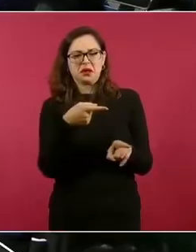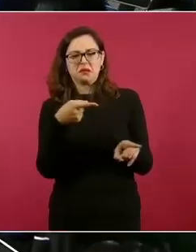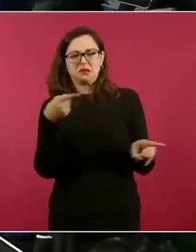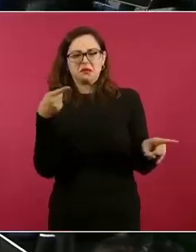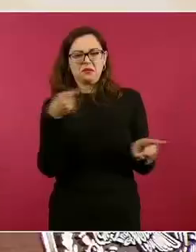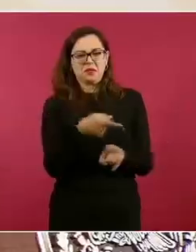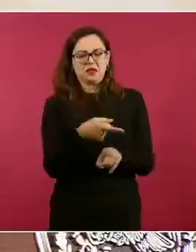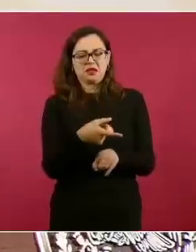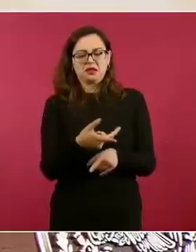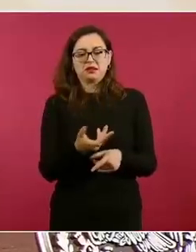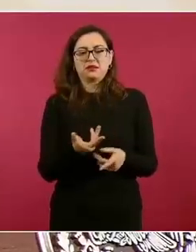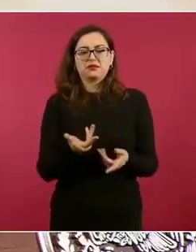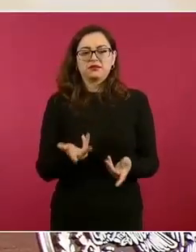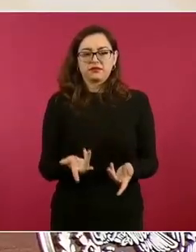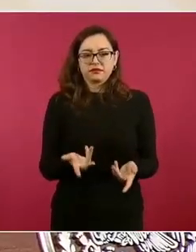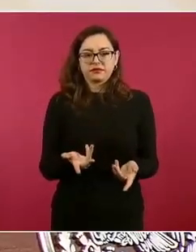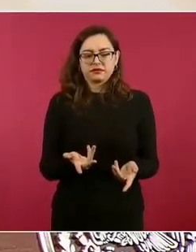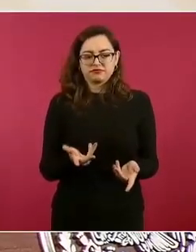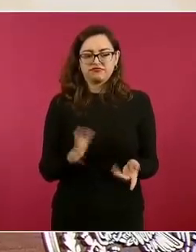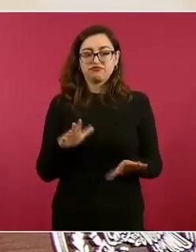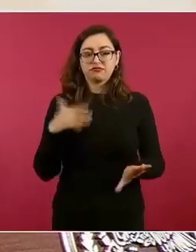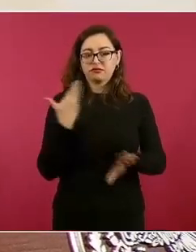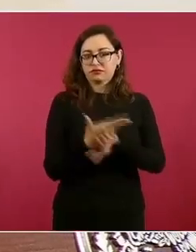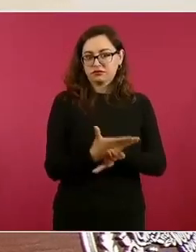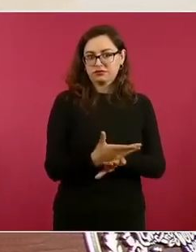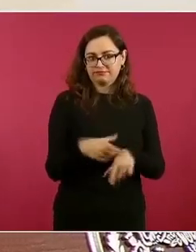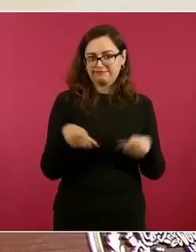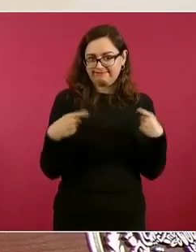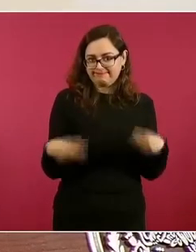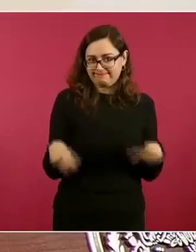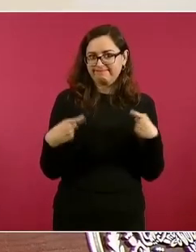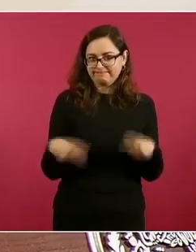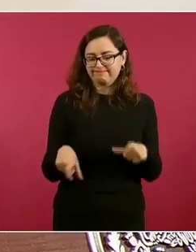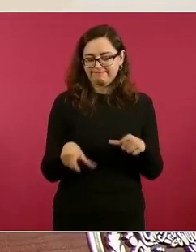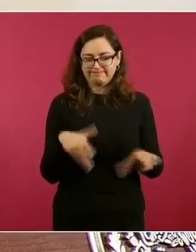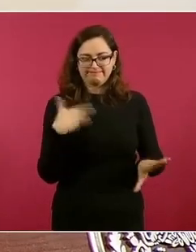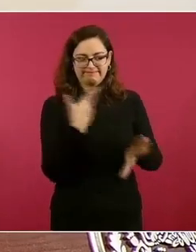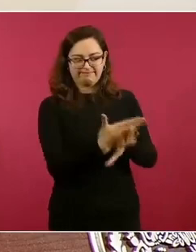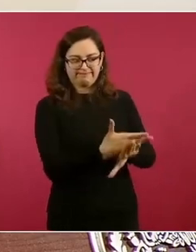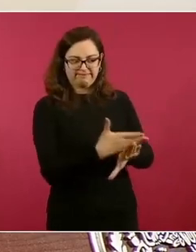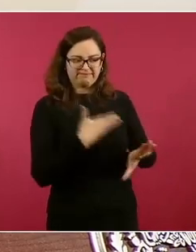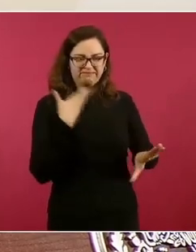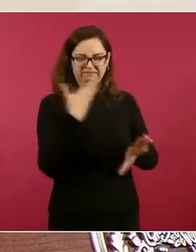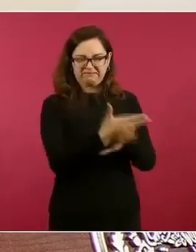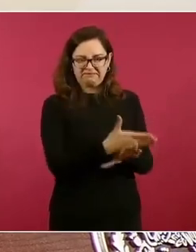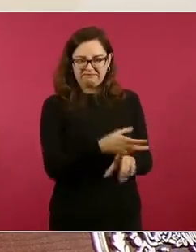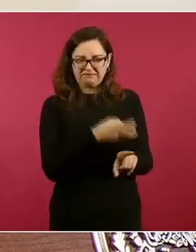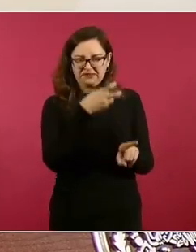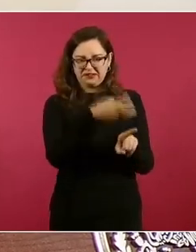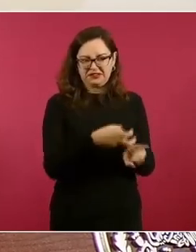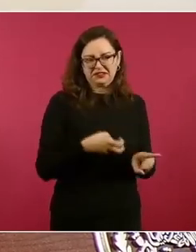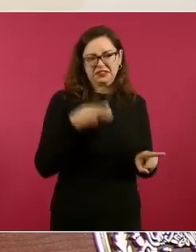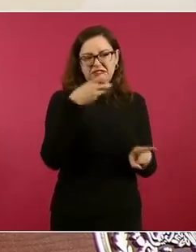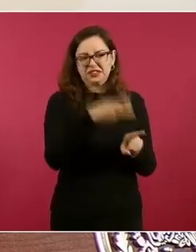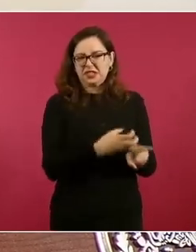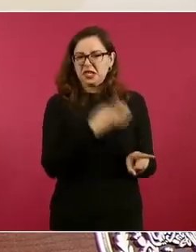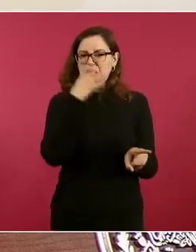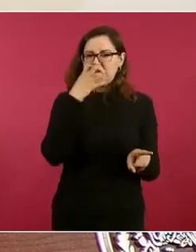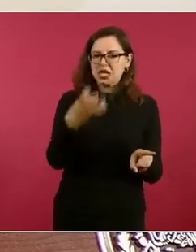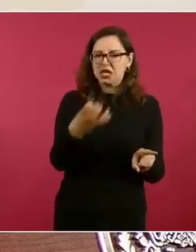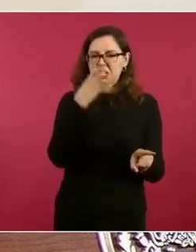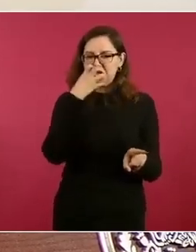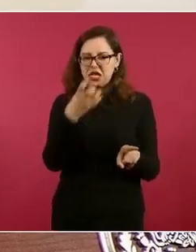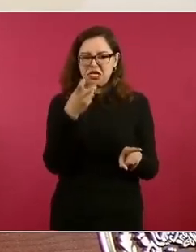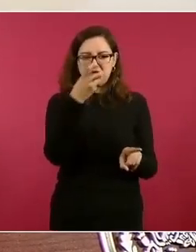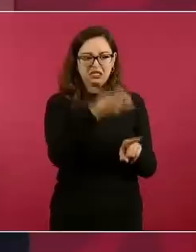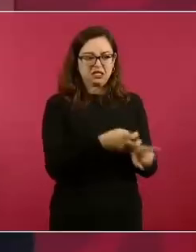los pudientes, y cada vez gritaba más y más y más,